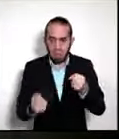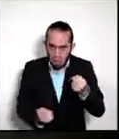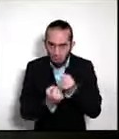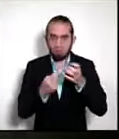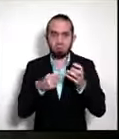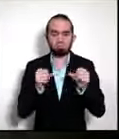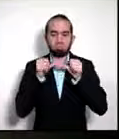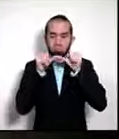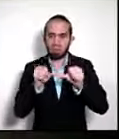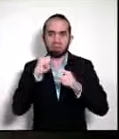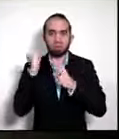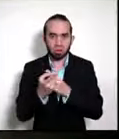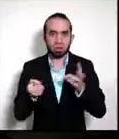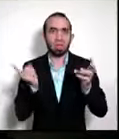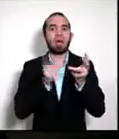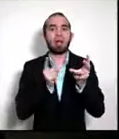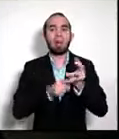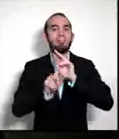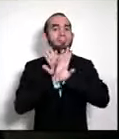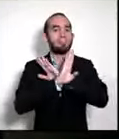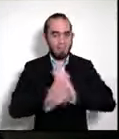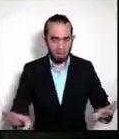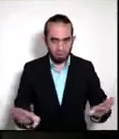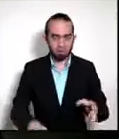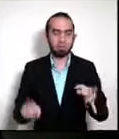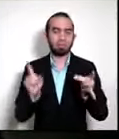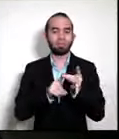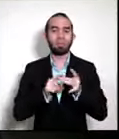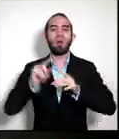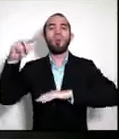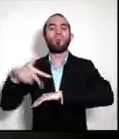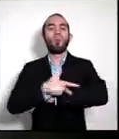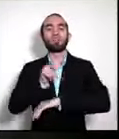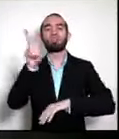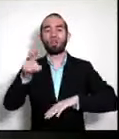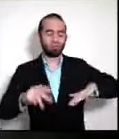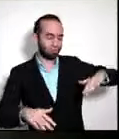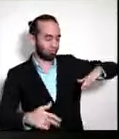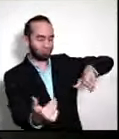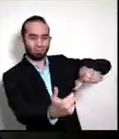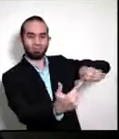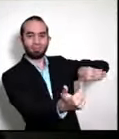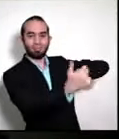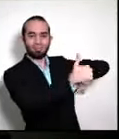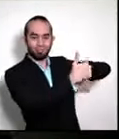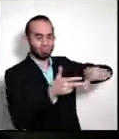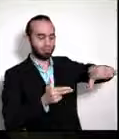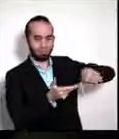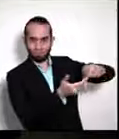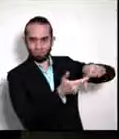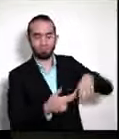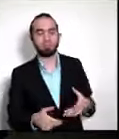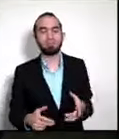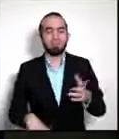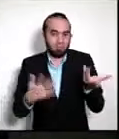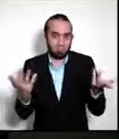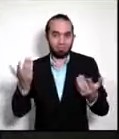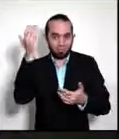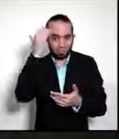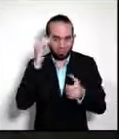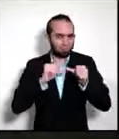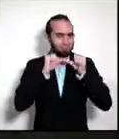social paz dos puertos podemos seguir hablando de la propuesta de valor de Costa Rica esa se mantiene y eso es lo que vamos a seguir utilizando como